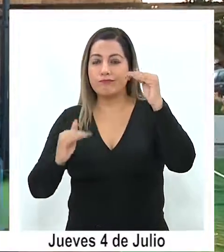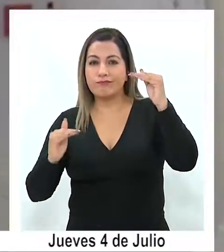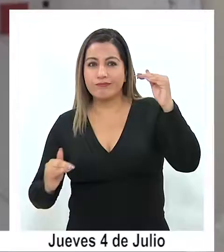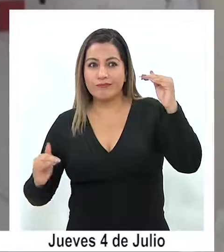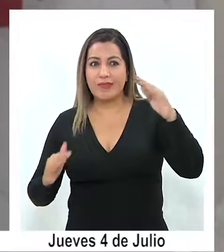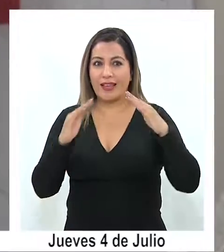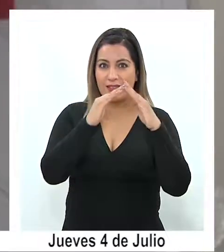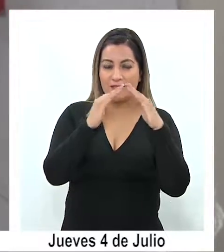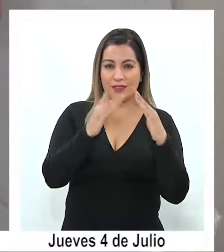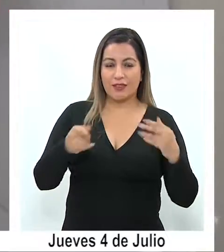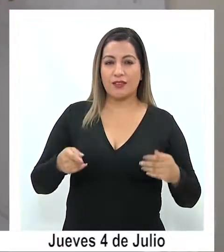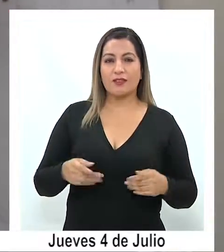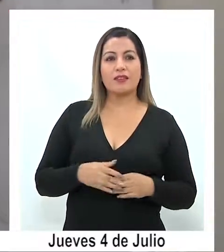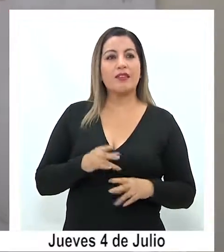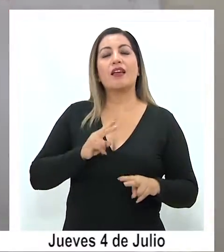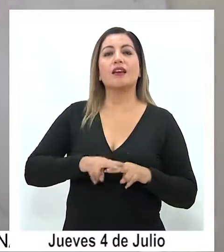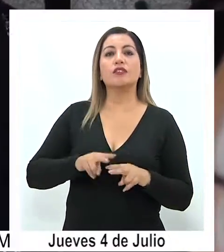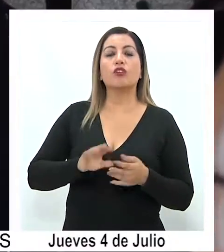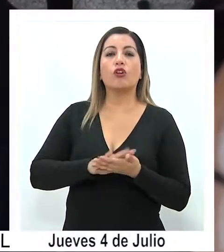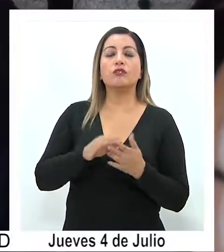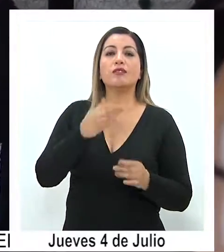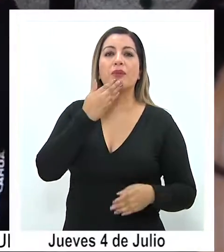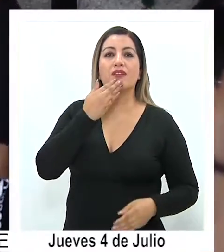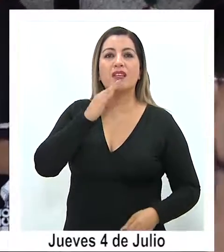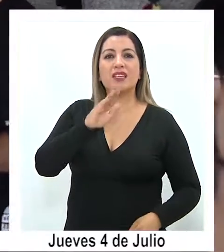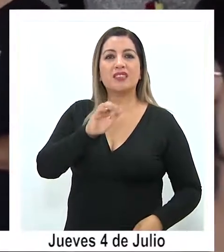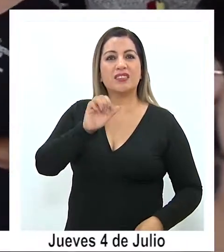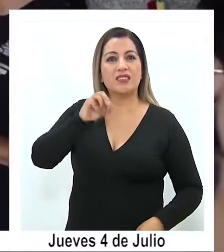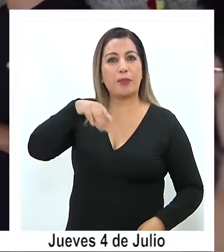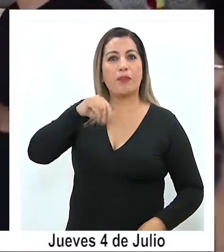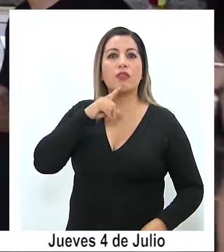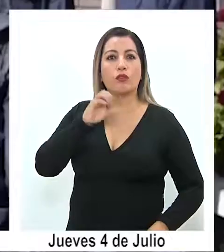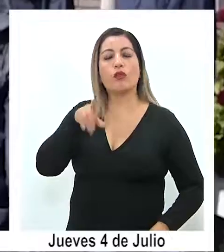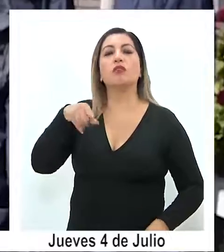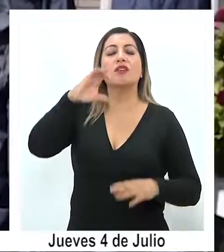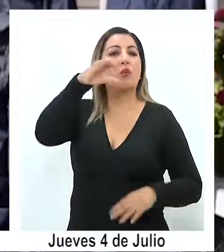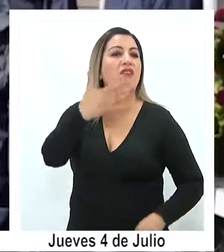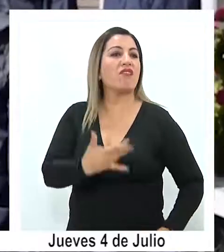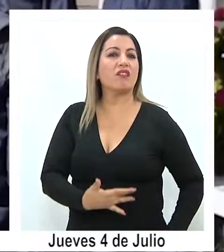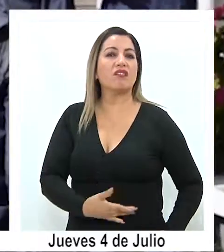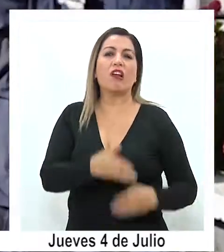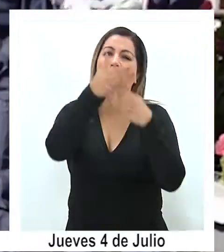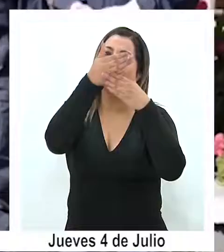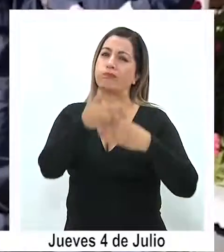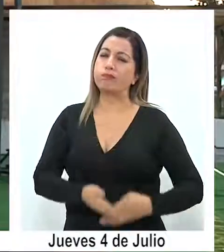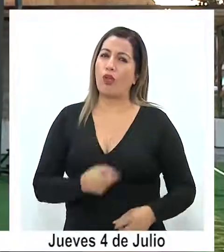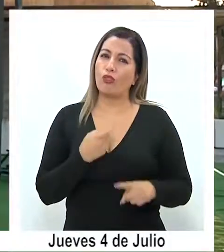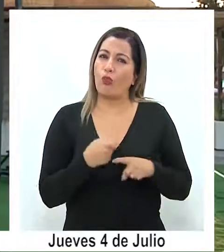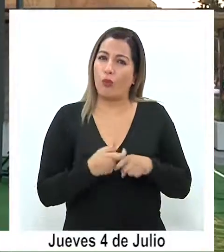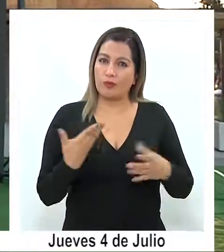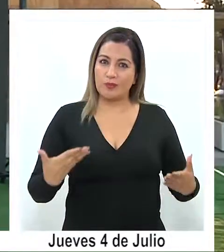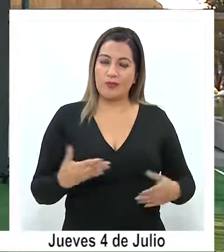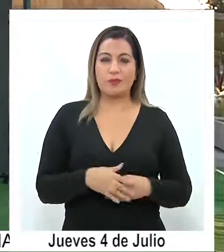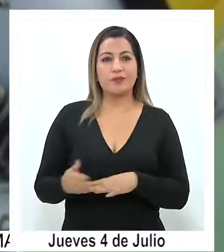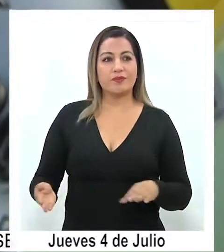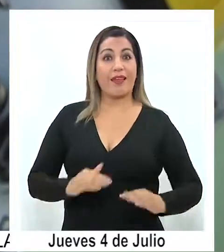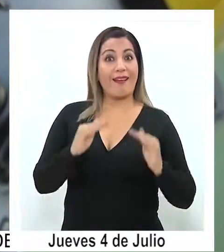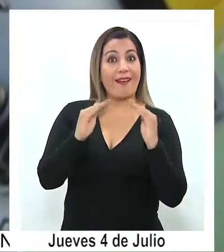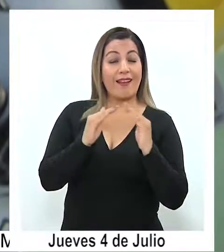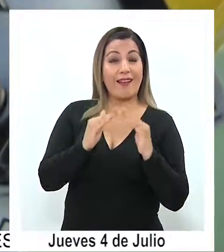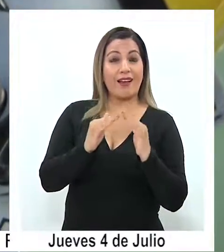botellas, que están en una matriz de concreto. Entonces eso les da la característica, les da la durabilidad, la dureza, ¿no es cierto?